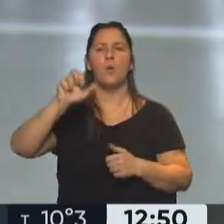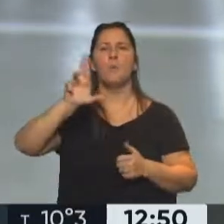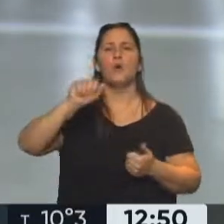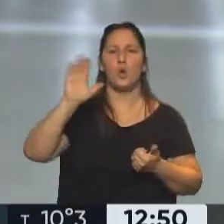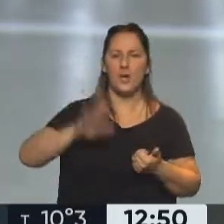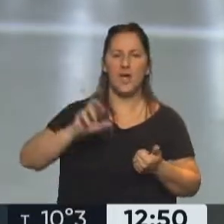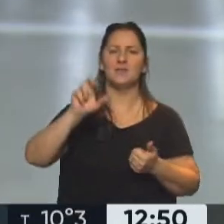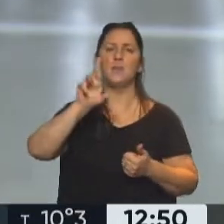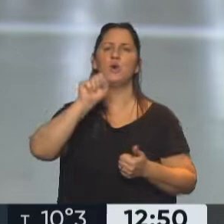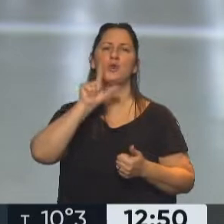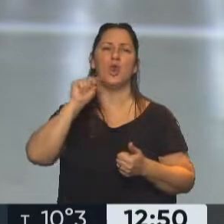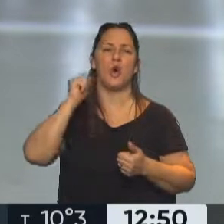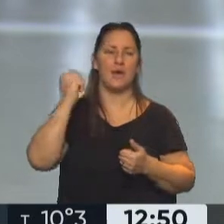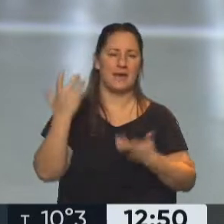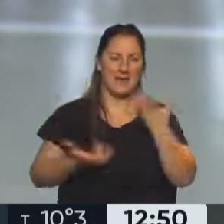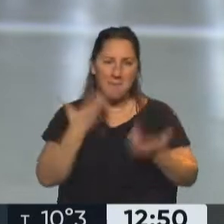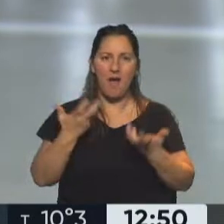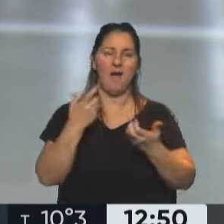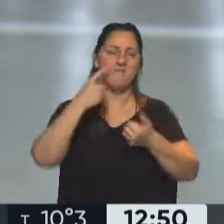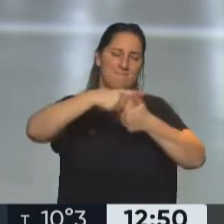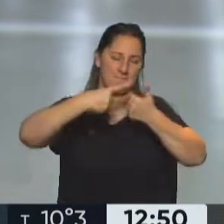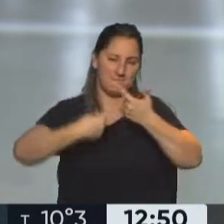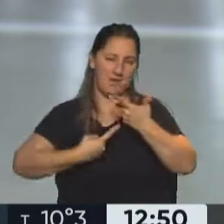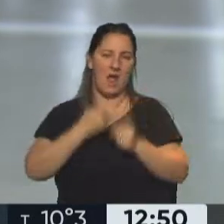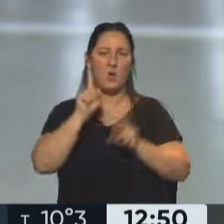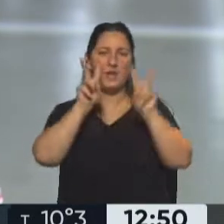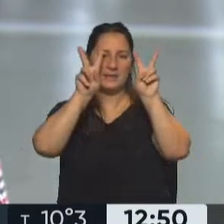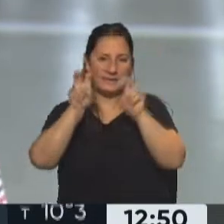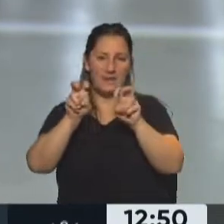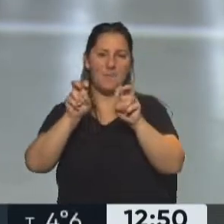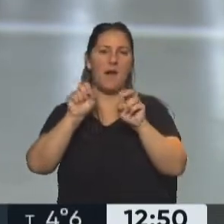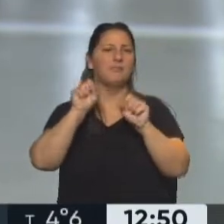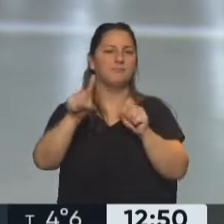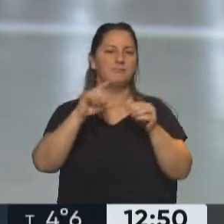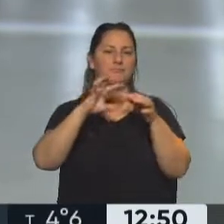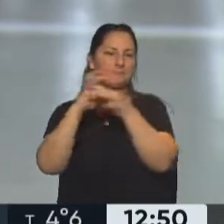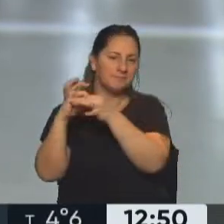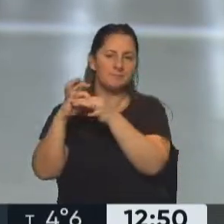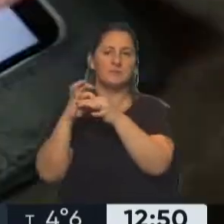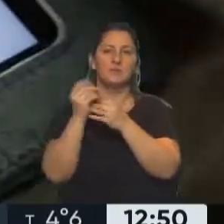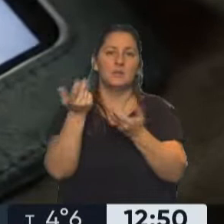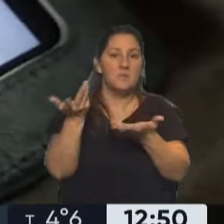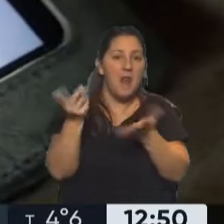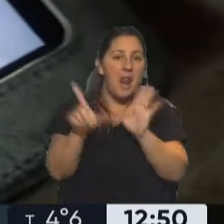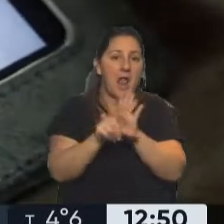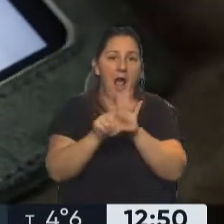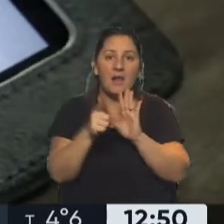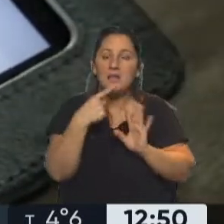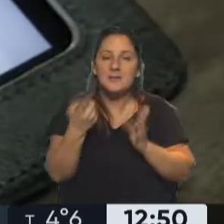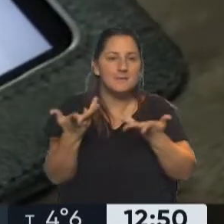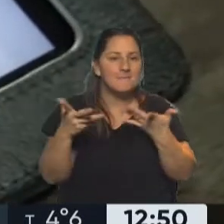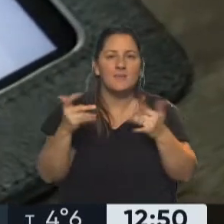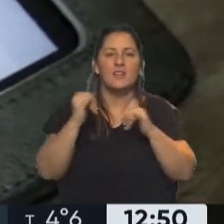porno venganza, términos verdaderamente subjetivos que nada tienen que ver con la génesis de un vacío legal que refiere a la